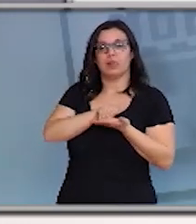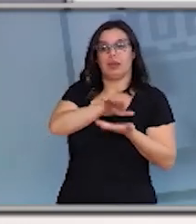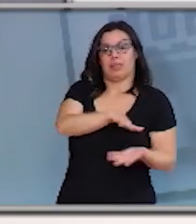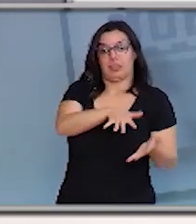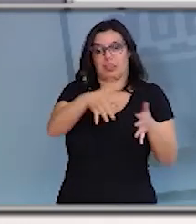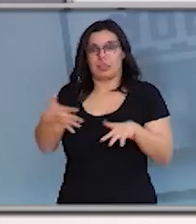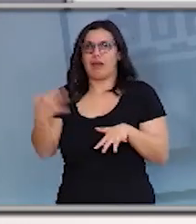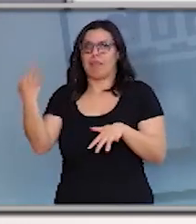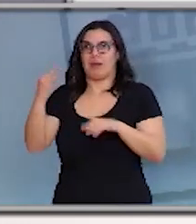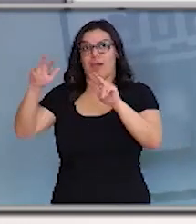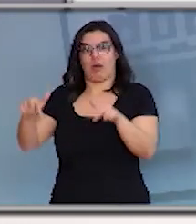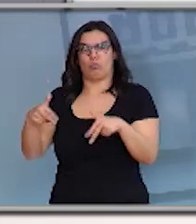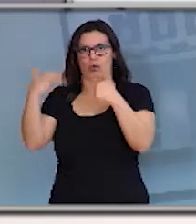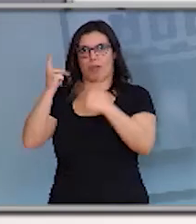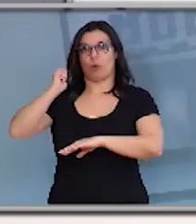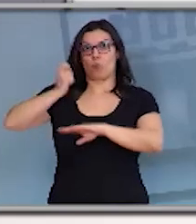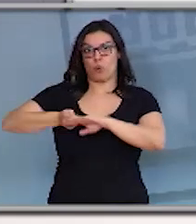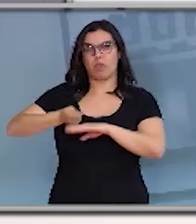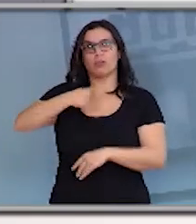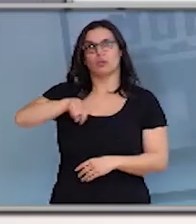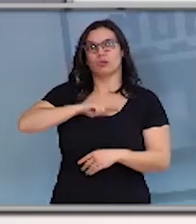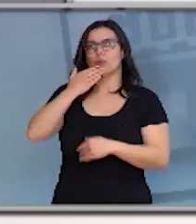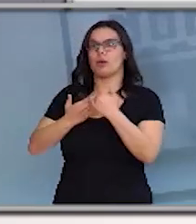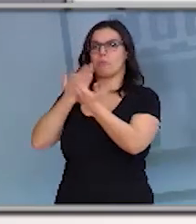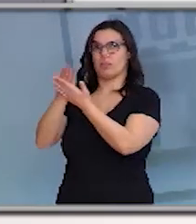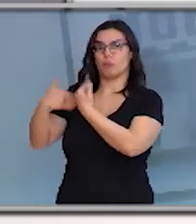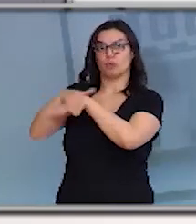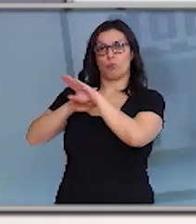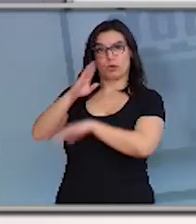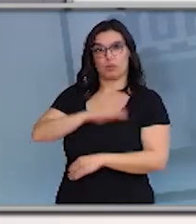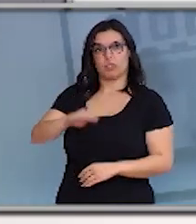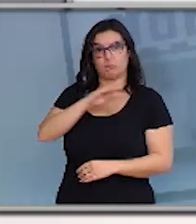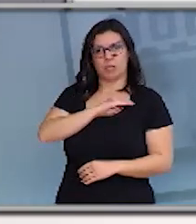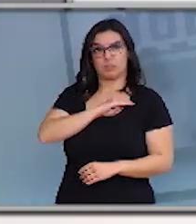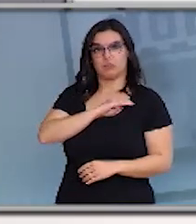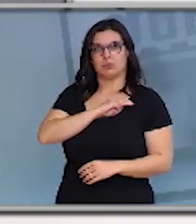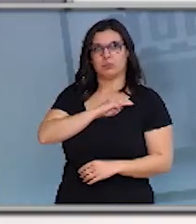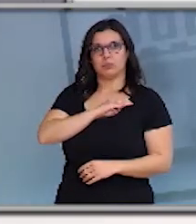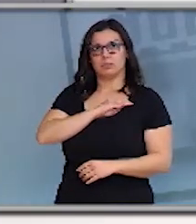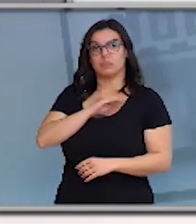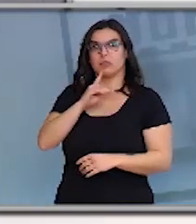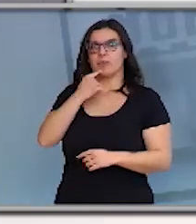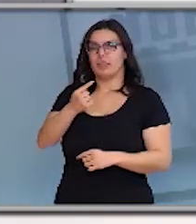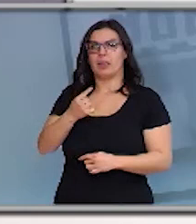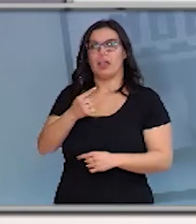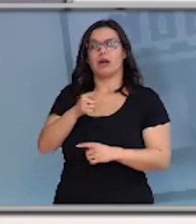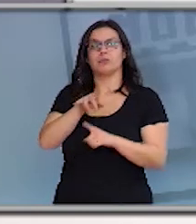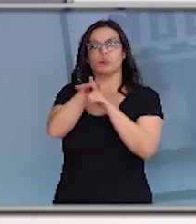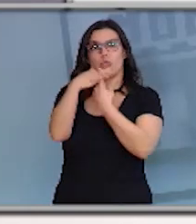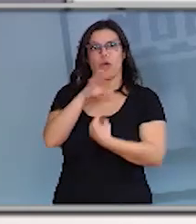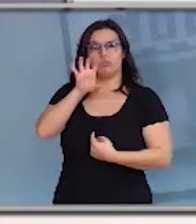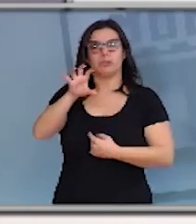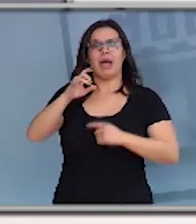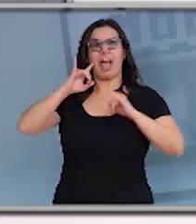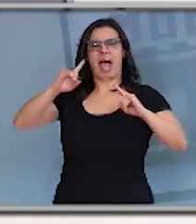jurídica, vamos a solicitar ao Governo da Nación a declaración do estado de alarma no